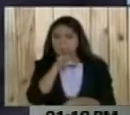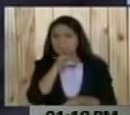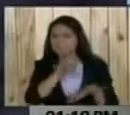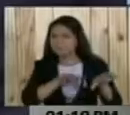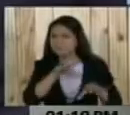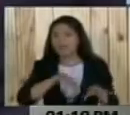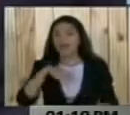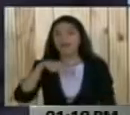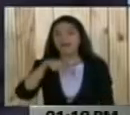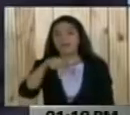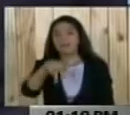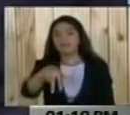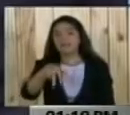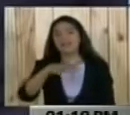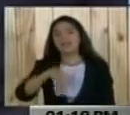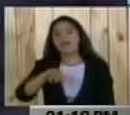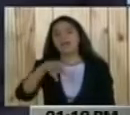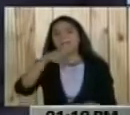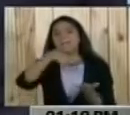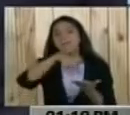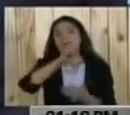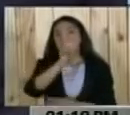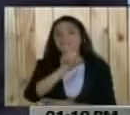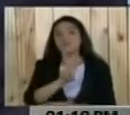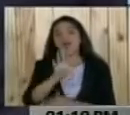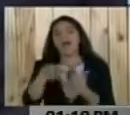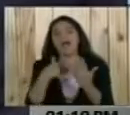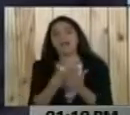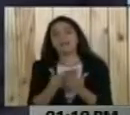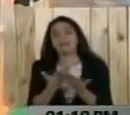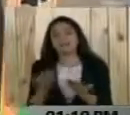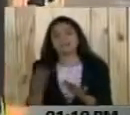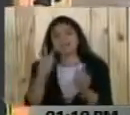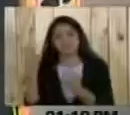caminata 2K desde Plaza Venezuela hasta el Parque Los Caobos.